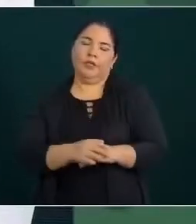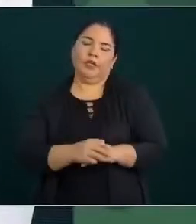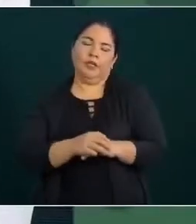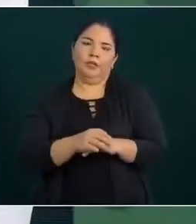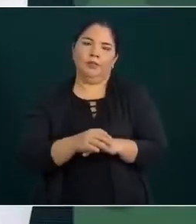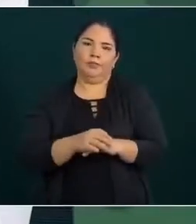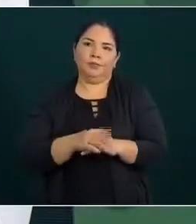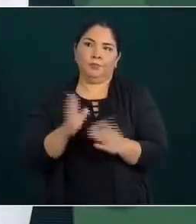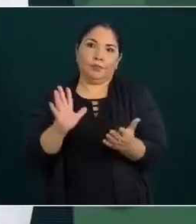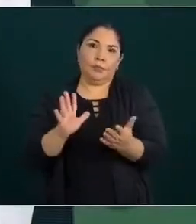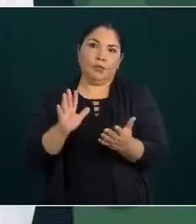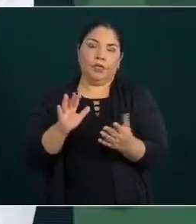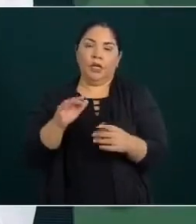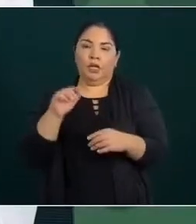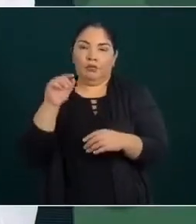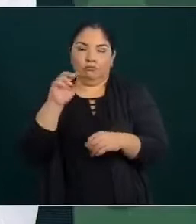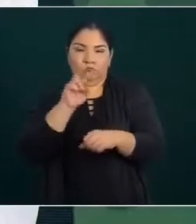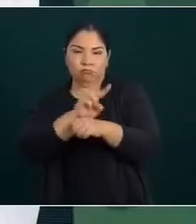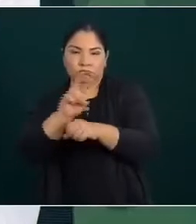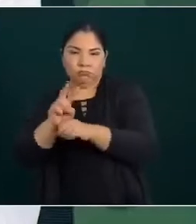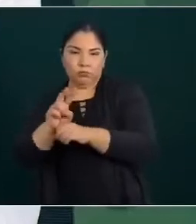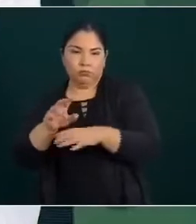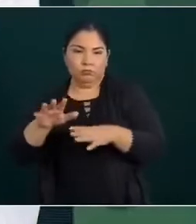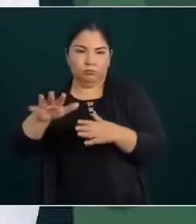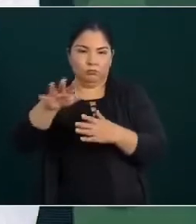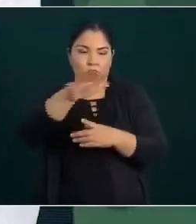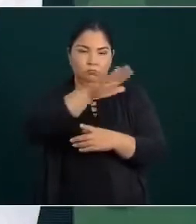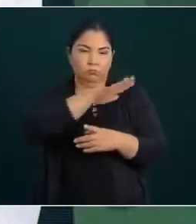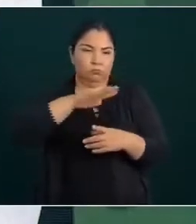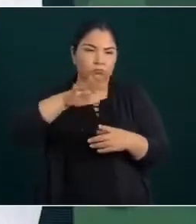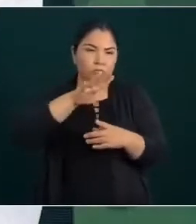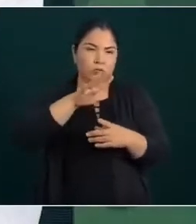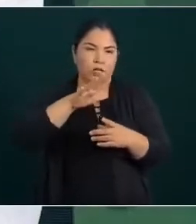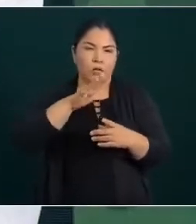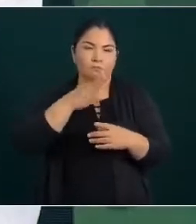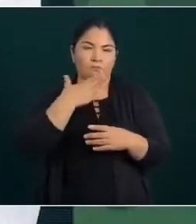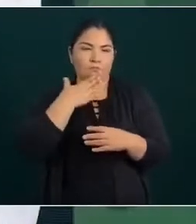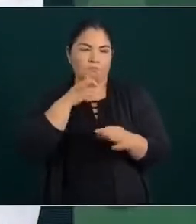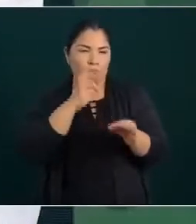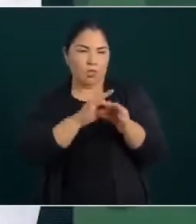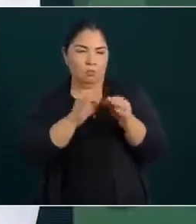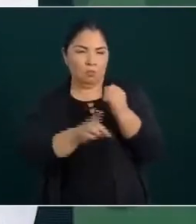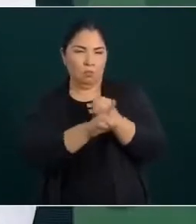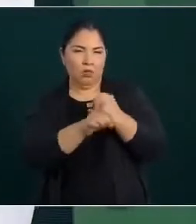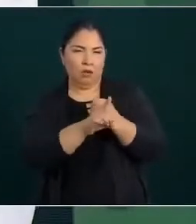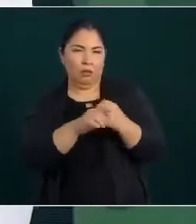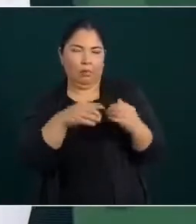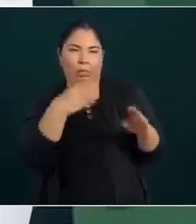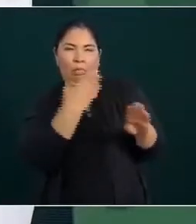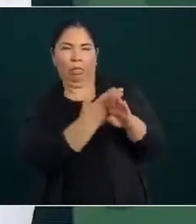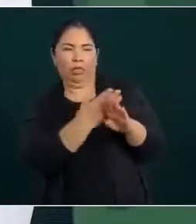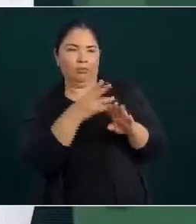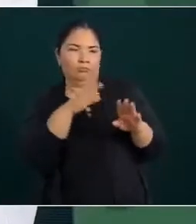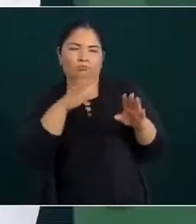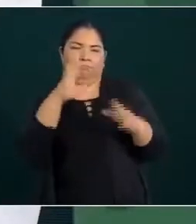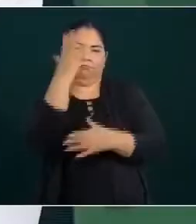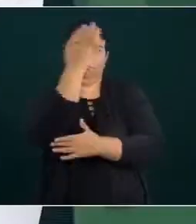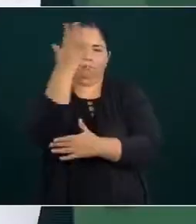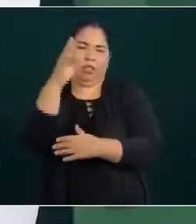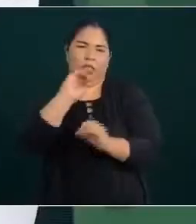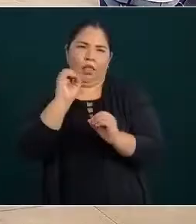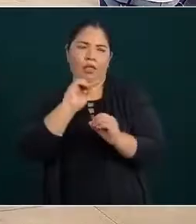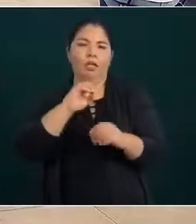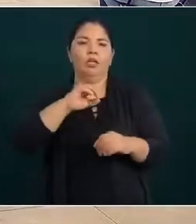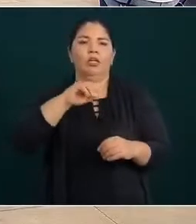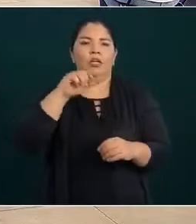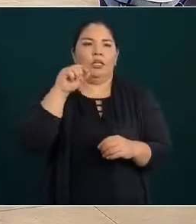Si no se afecta el medio ambiente, que nos den un dictamen sobre eso. Y si no se afecta, hacemos la consulta